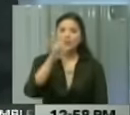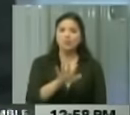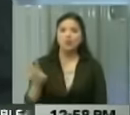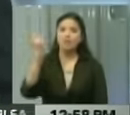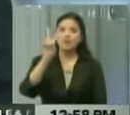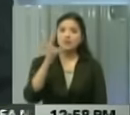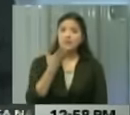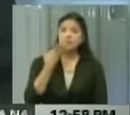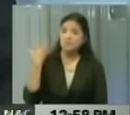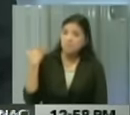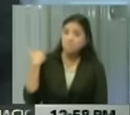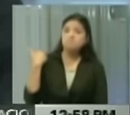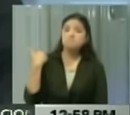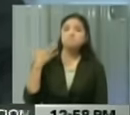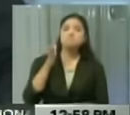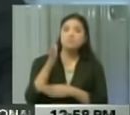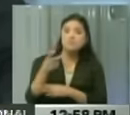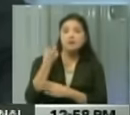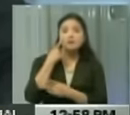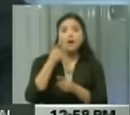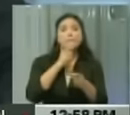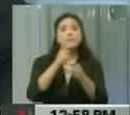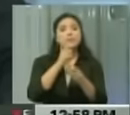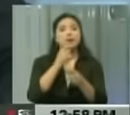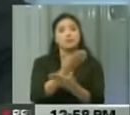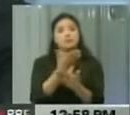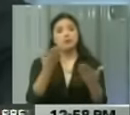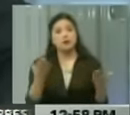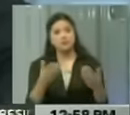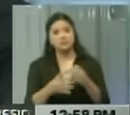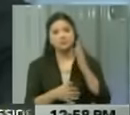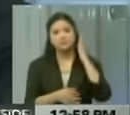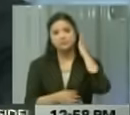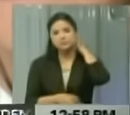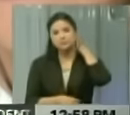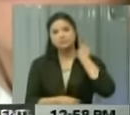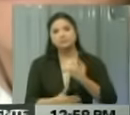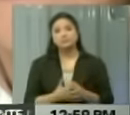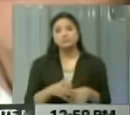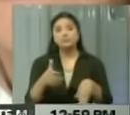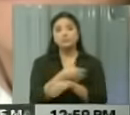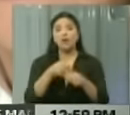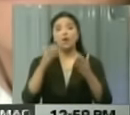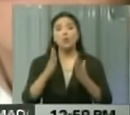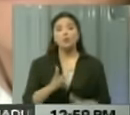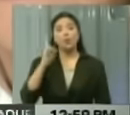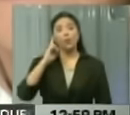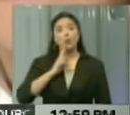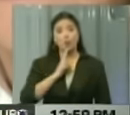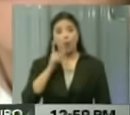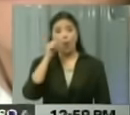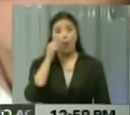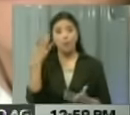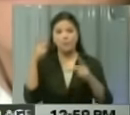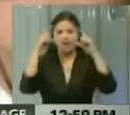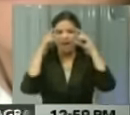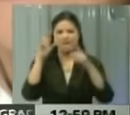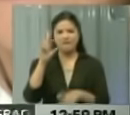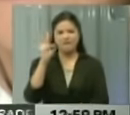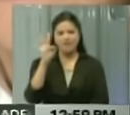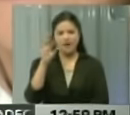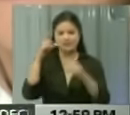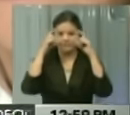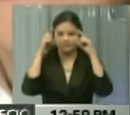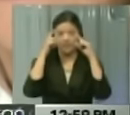Recientemente se realizó una rueda de prensa, la cual ofreció el gobernador del Estado Bolívar, Francisco Rangel Gómez, junto